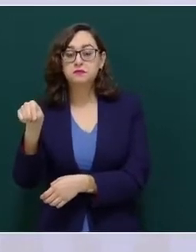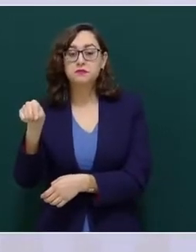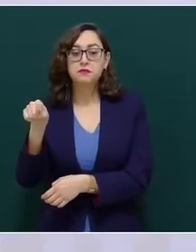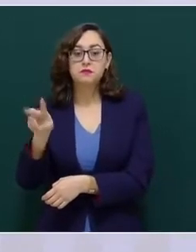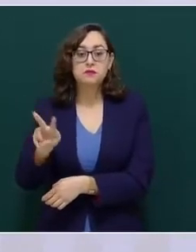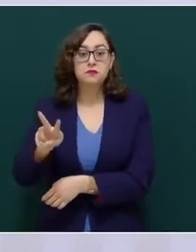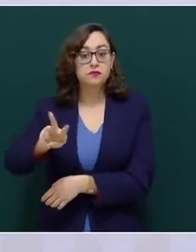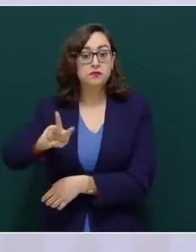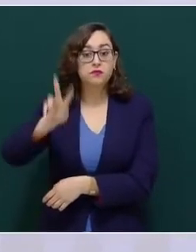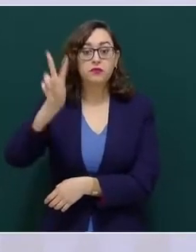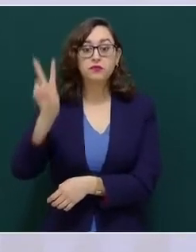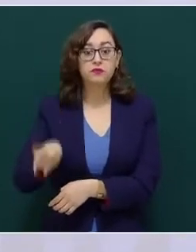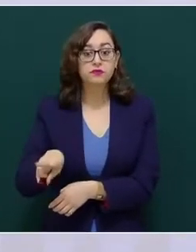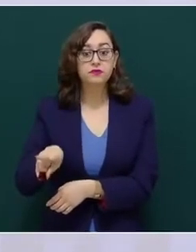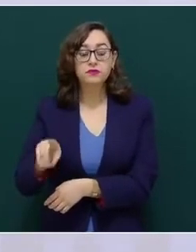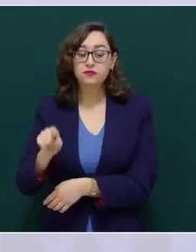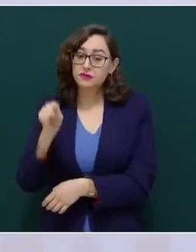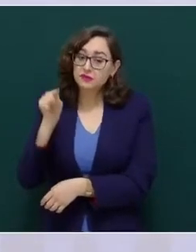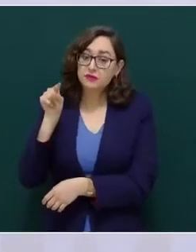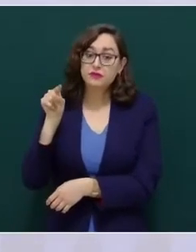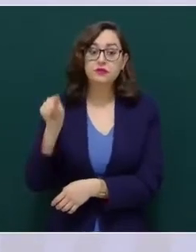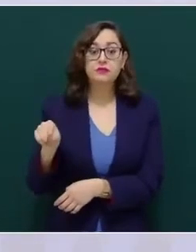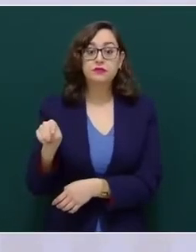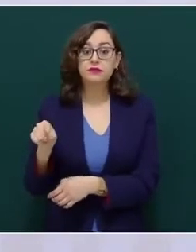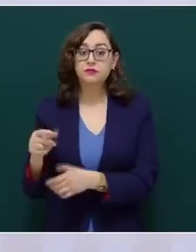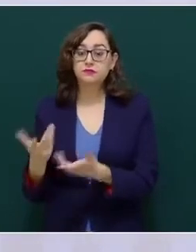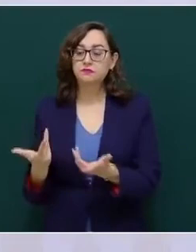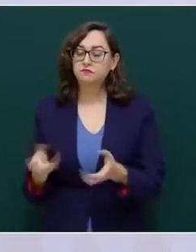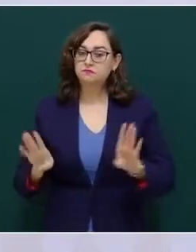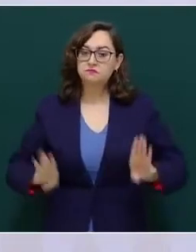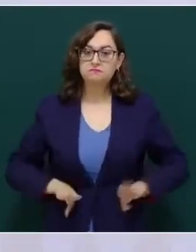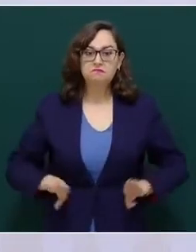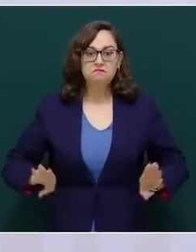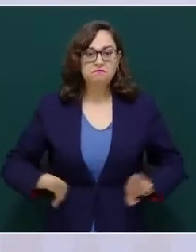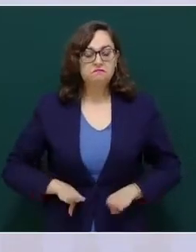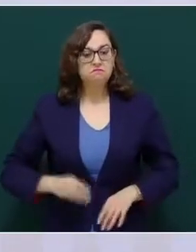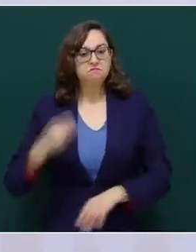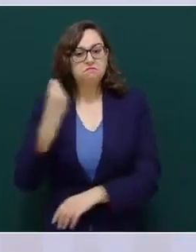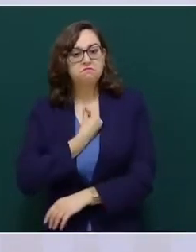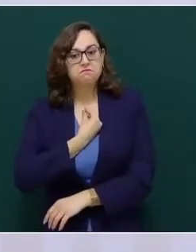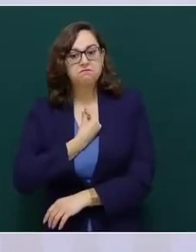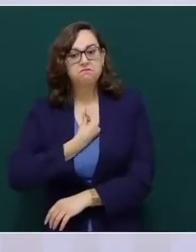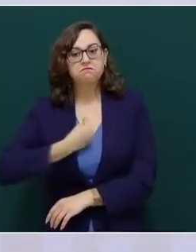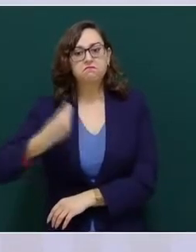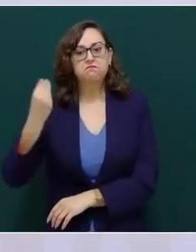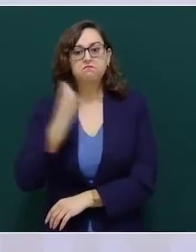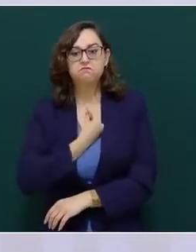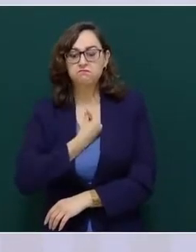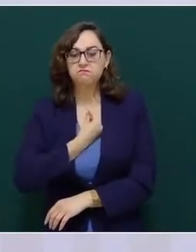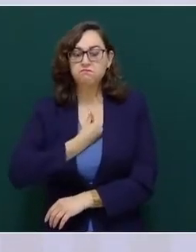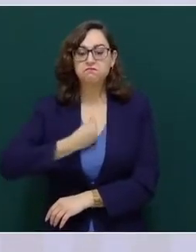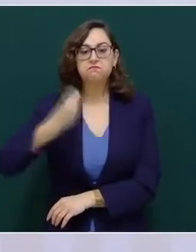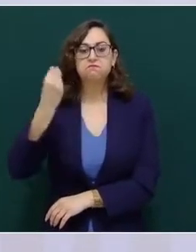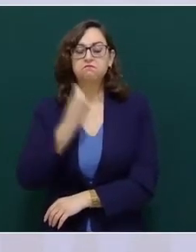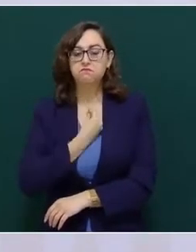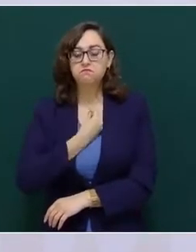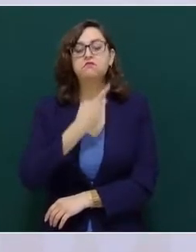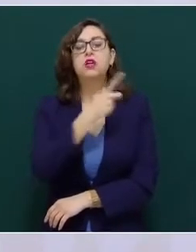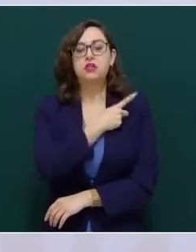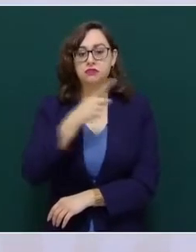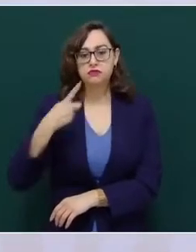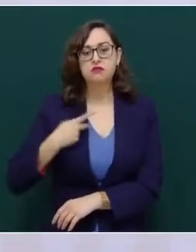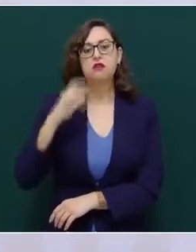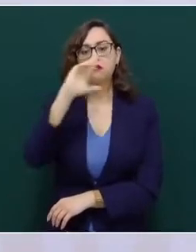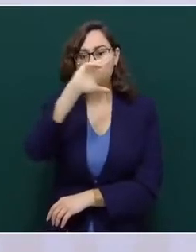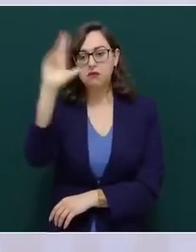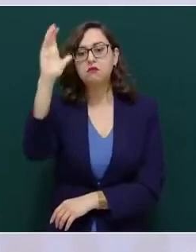Numancia por su ejemplo de resistencia. Y pienso que por esa misma